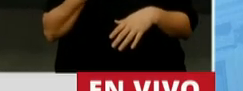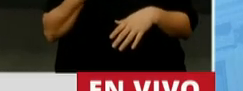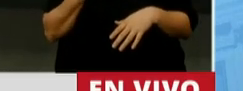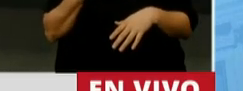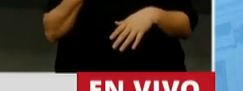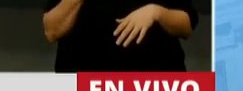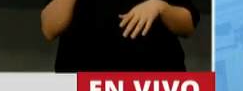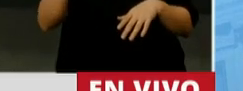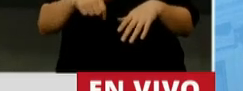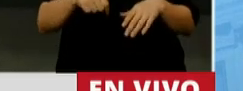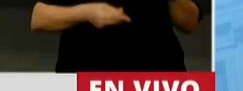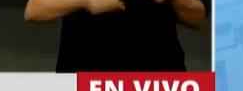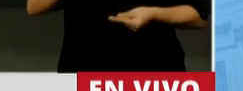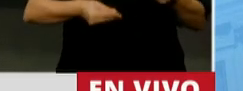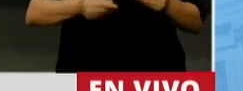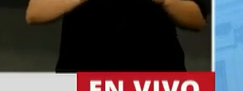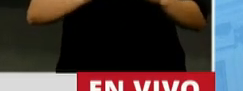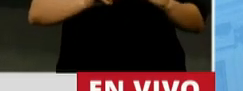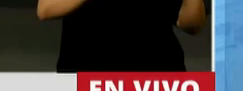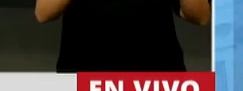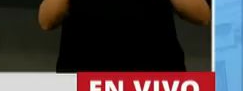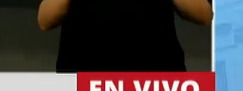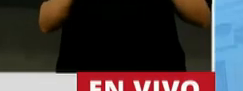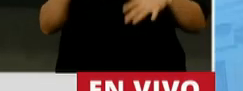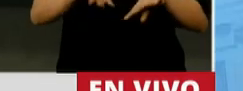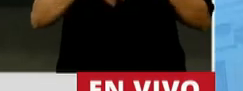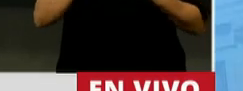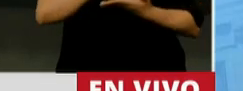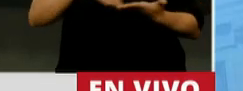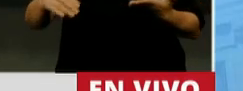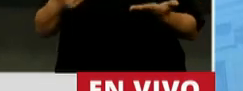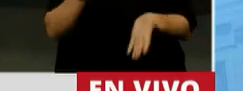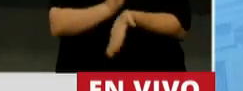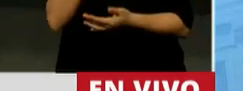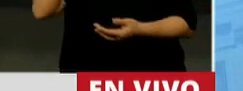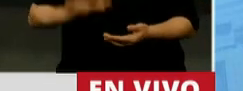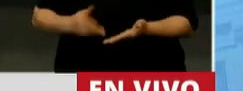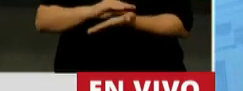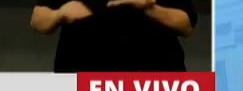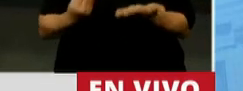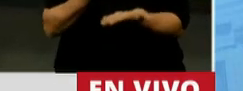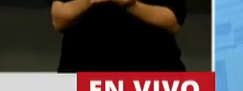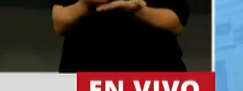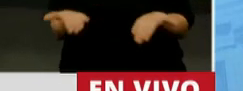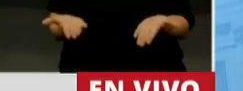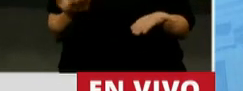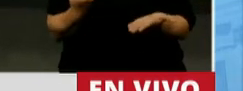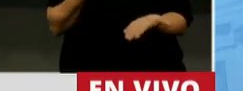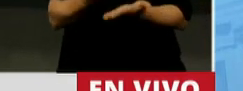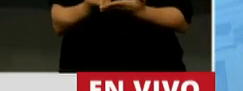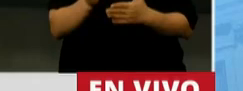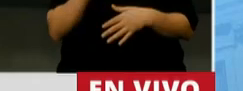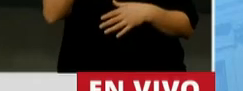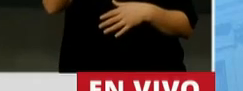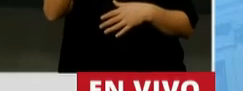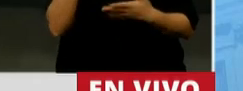este es el noveno presupuesto que discuto en esta Cámara, la Cámara de Diputados, como diputado representando a una